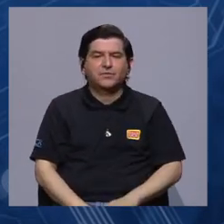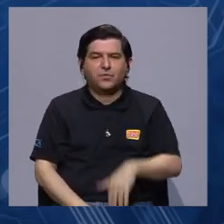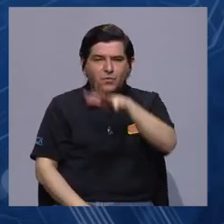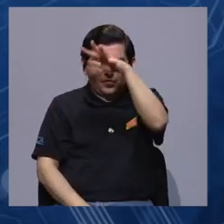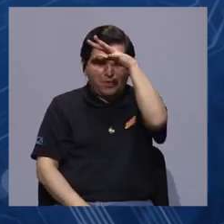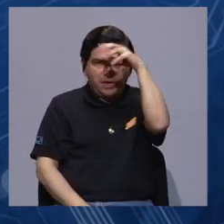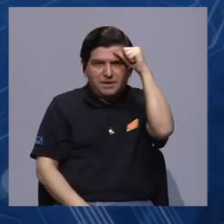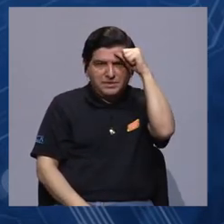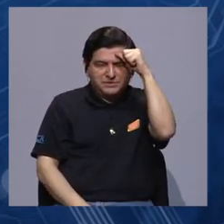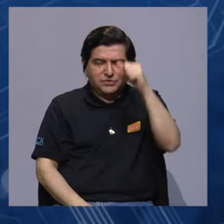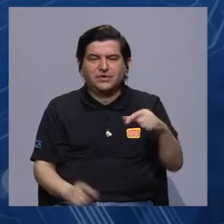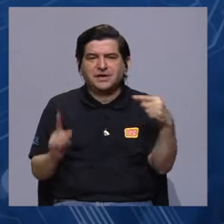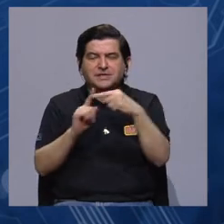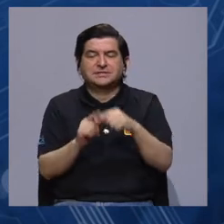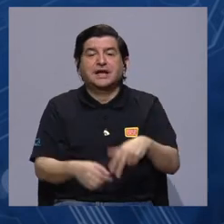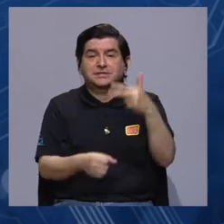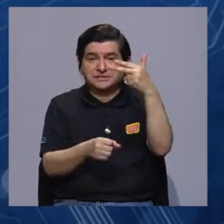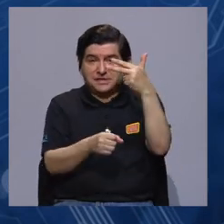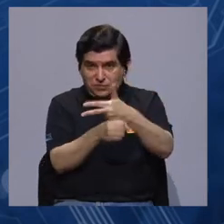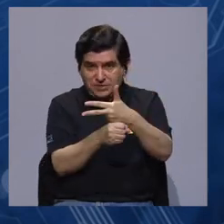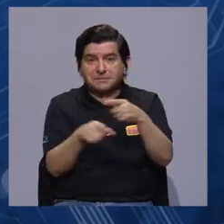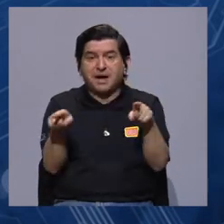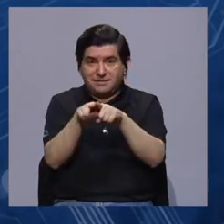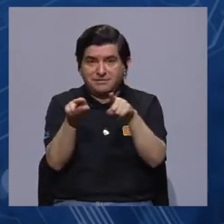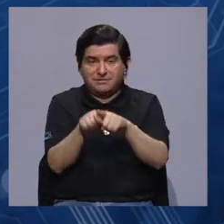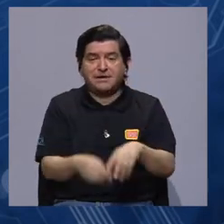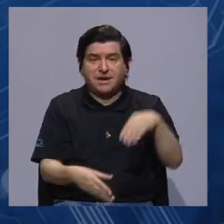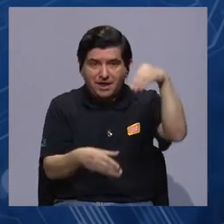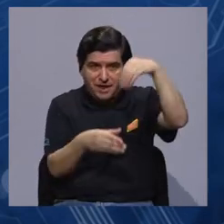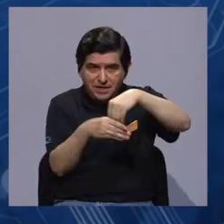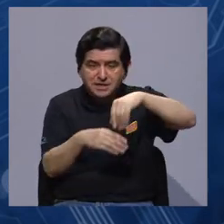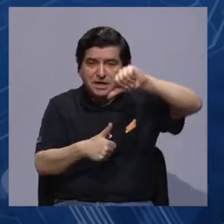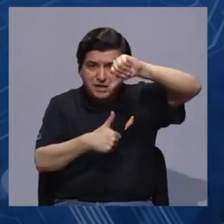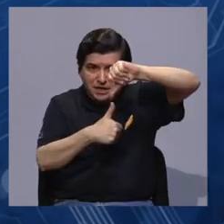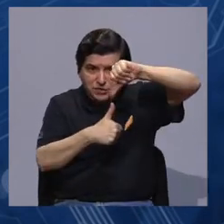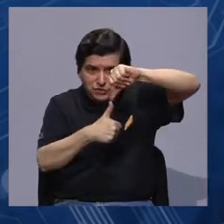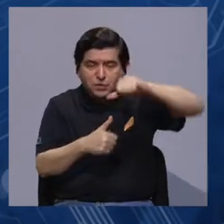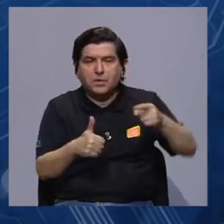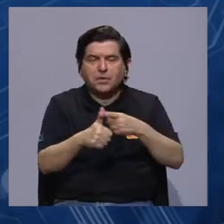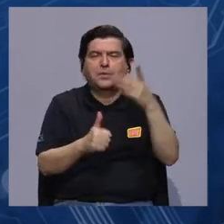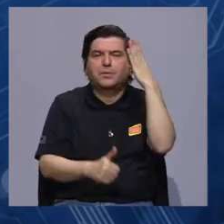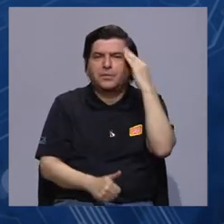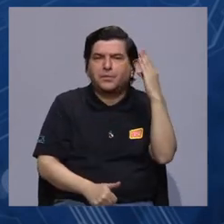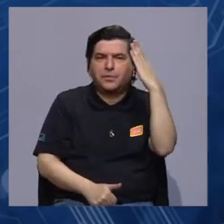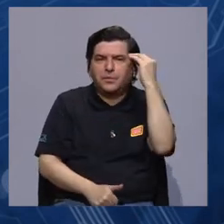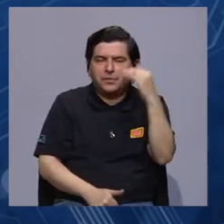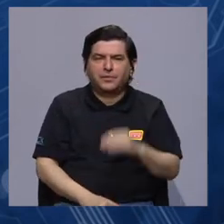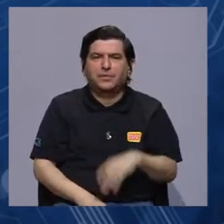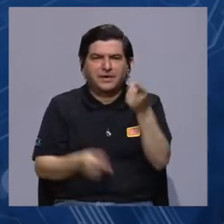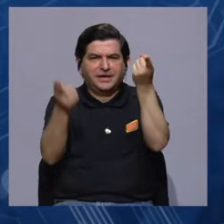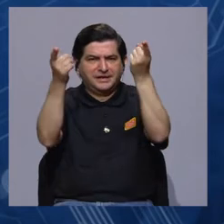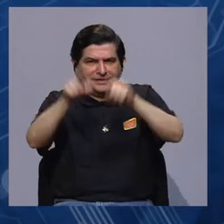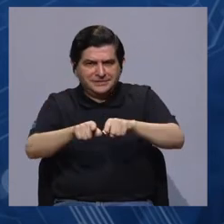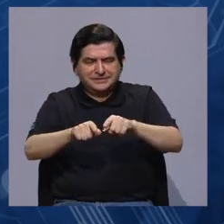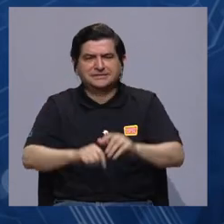peruana hasta Guatemala también, ¿verdad? Integramos Centroamérica. Esa fue una primera experiencia, pues...